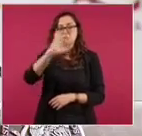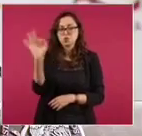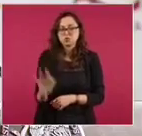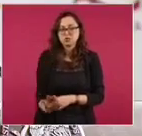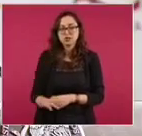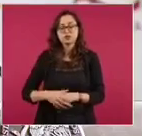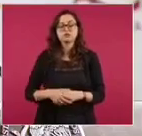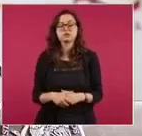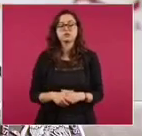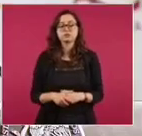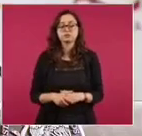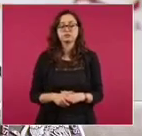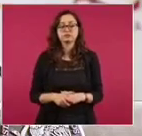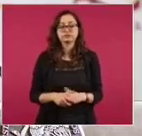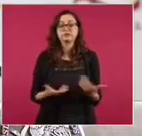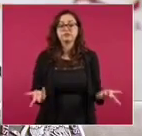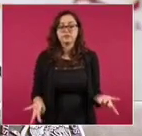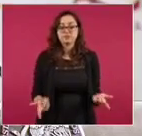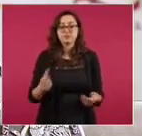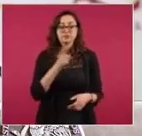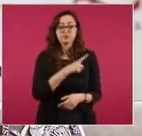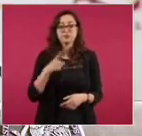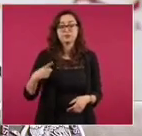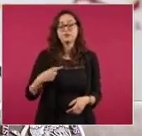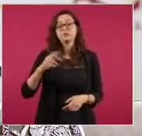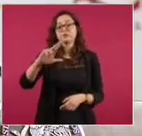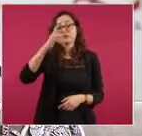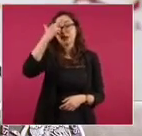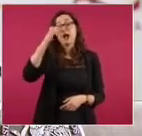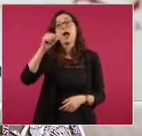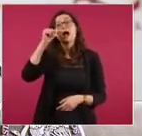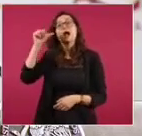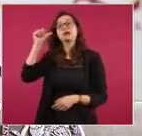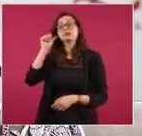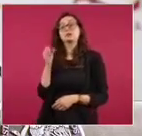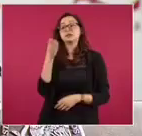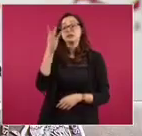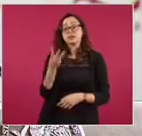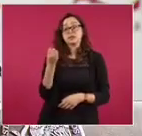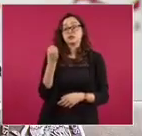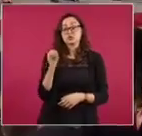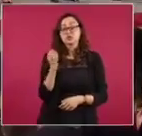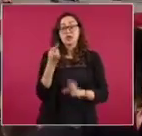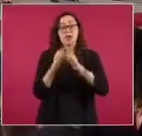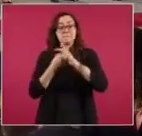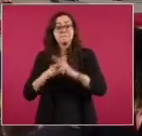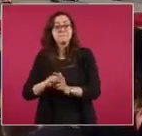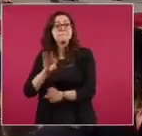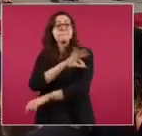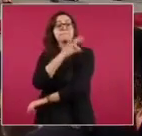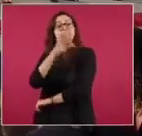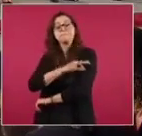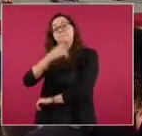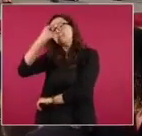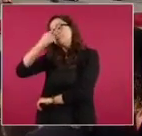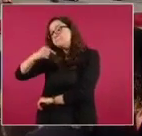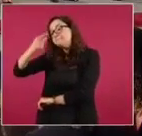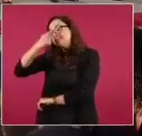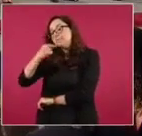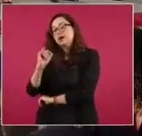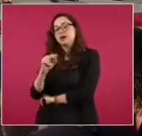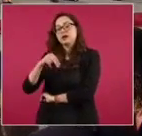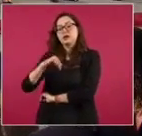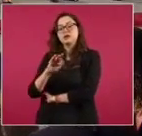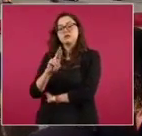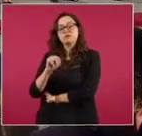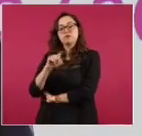es recordarles que ayer, 3 de octubre, iniciamos la campaña de vacunación contra la influencia estacional.